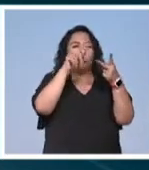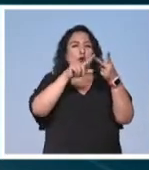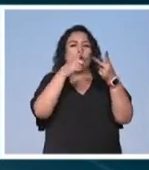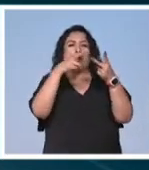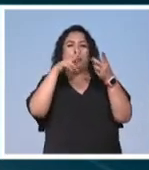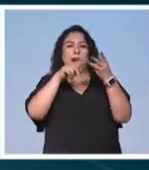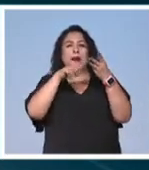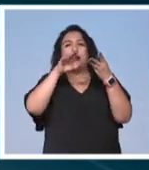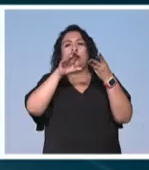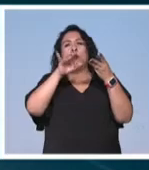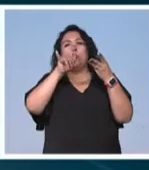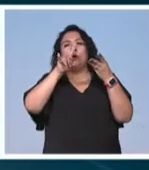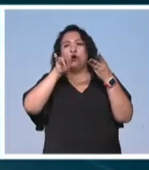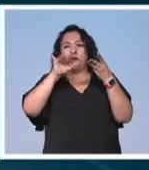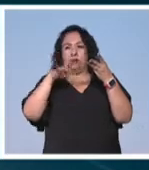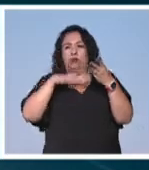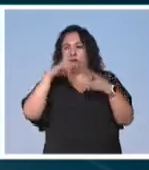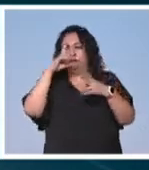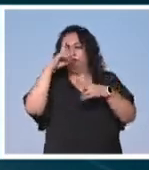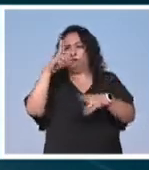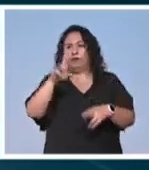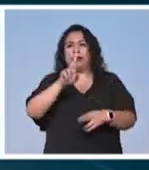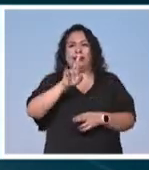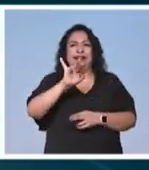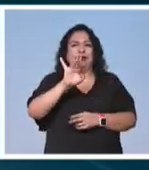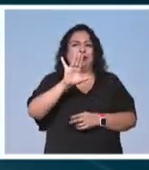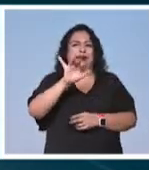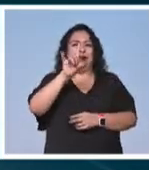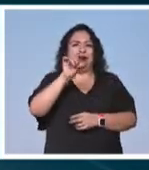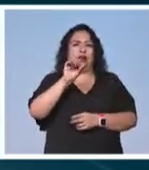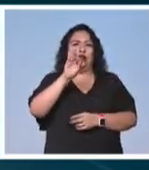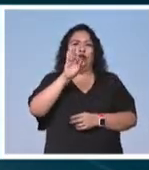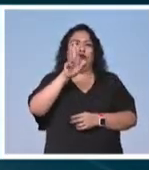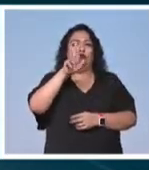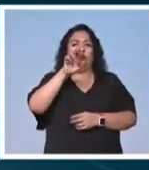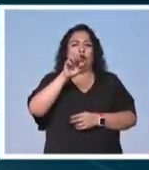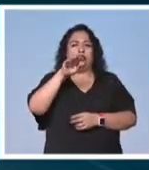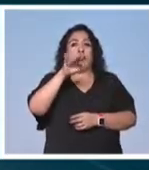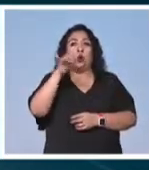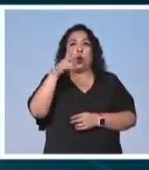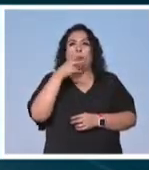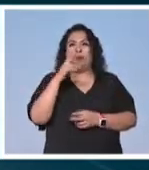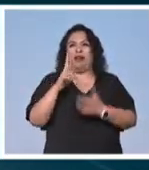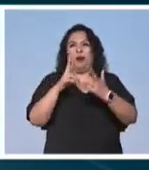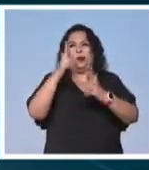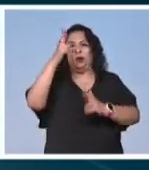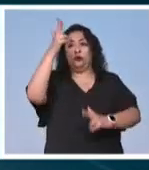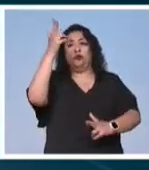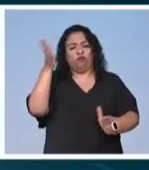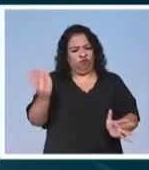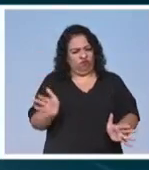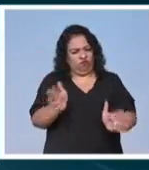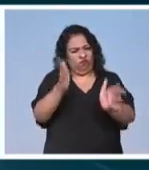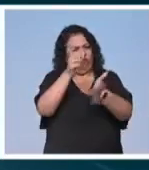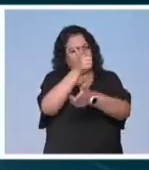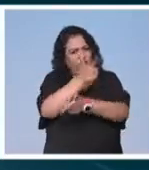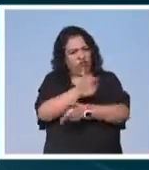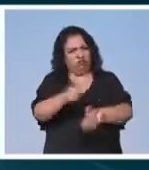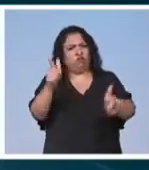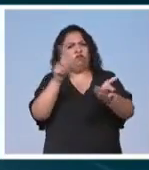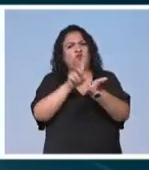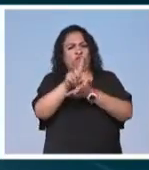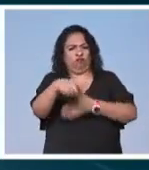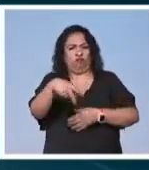grabado y monotipos, se le rinde un homenaje a Ricardo Flores Magón, ideólogo revolucionario y propulsor de libertades y